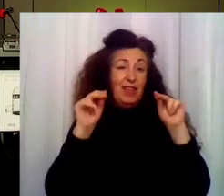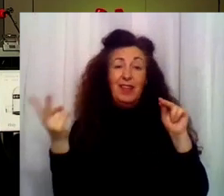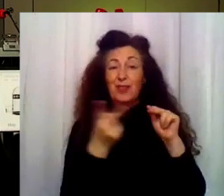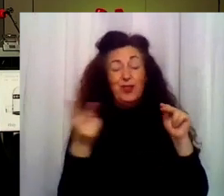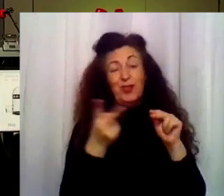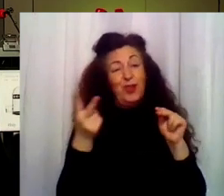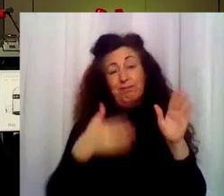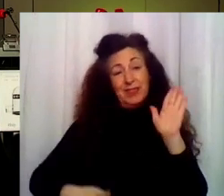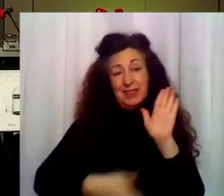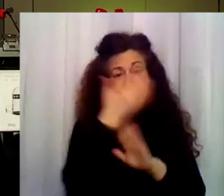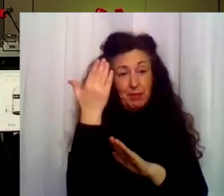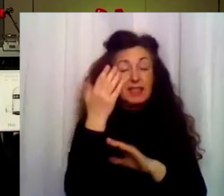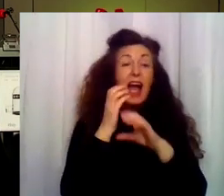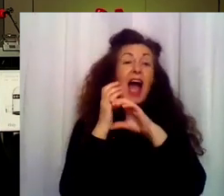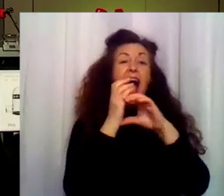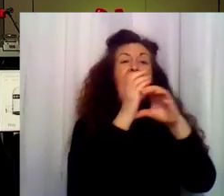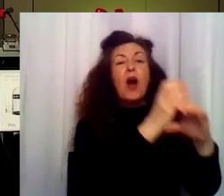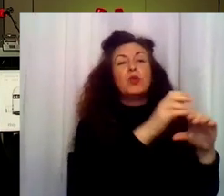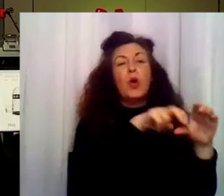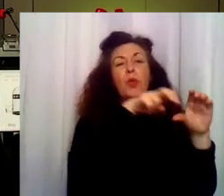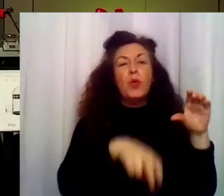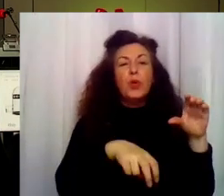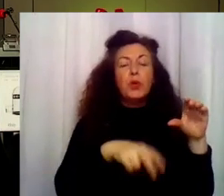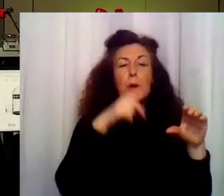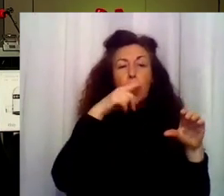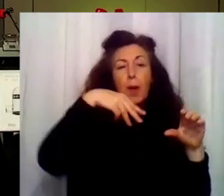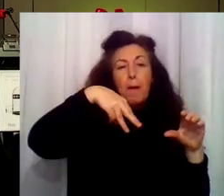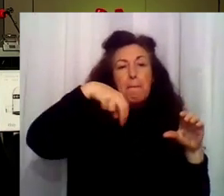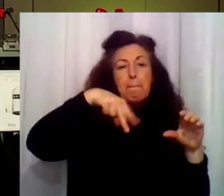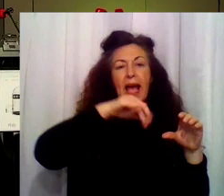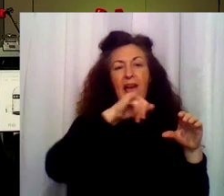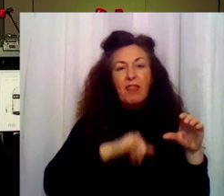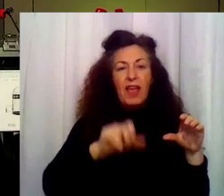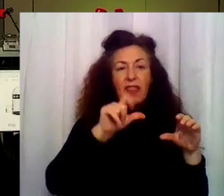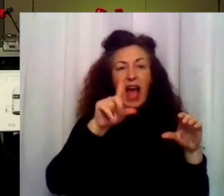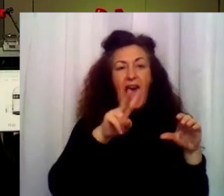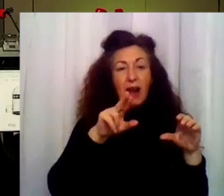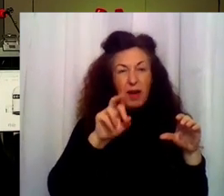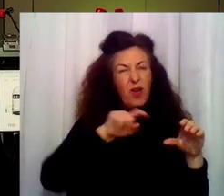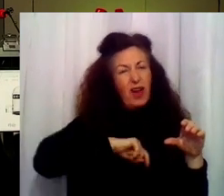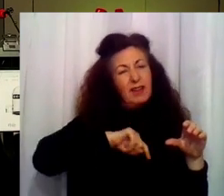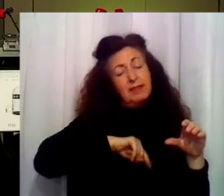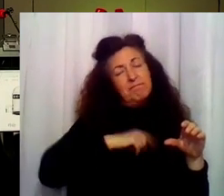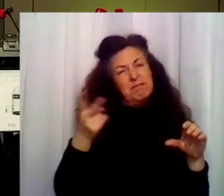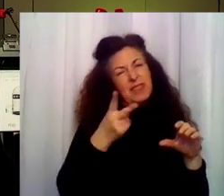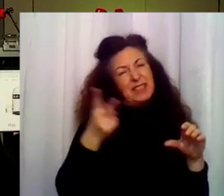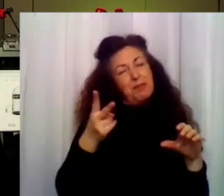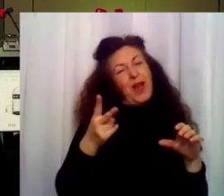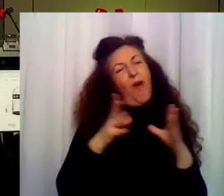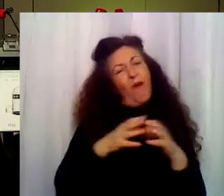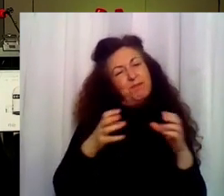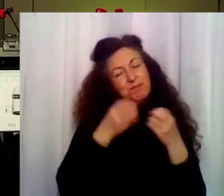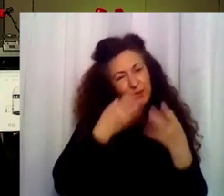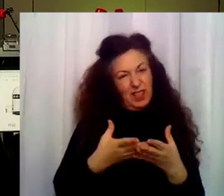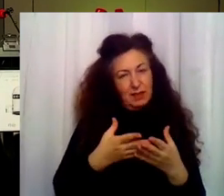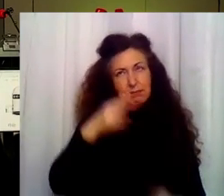El autobús les llevará a la estación de Méndez Álvaro. En fin, espero que se vayan con buen ánimo. Ánimo de no volver